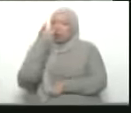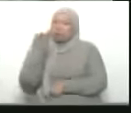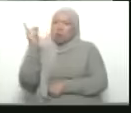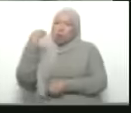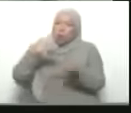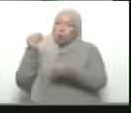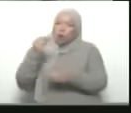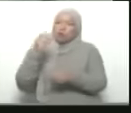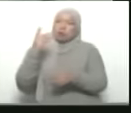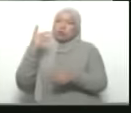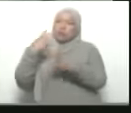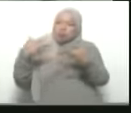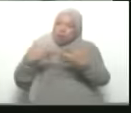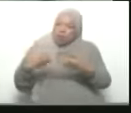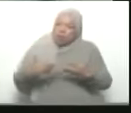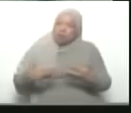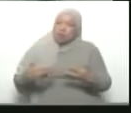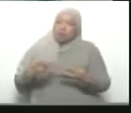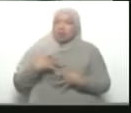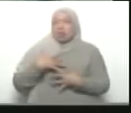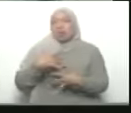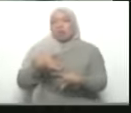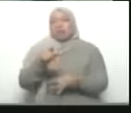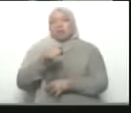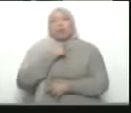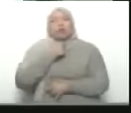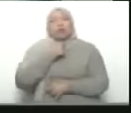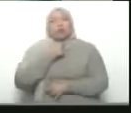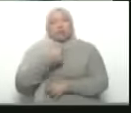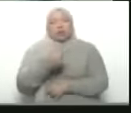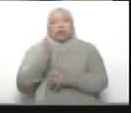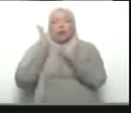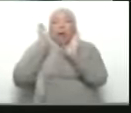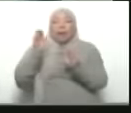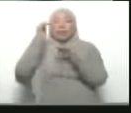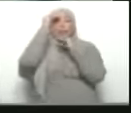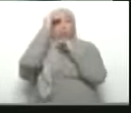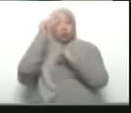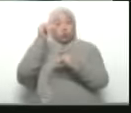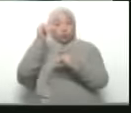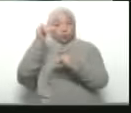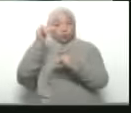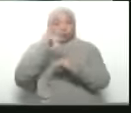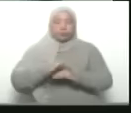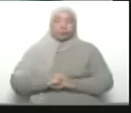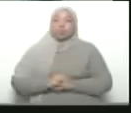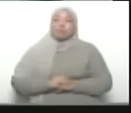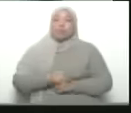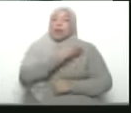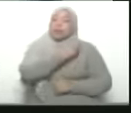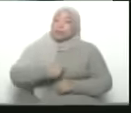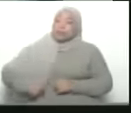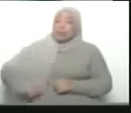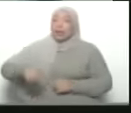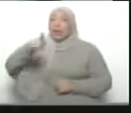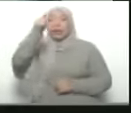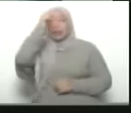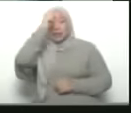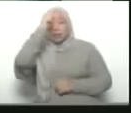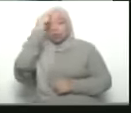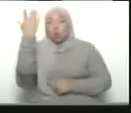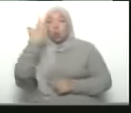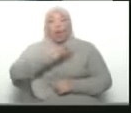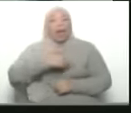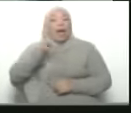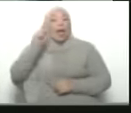¿tienes ahí algo? sí, vamos a leerla el presidente turco muy interesante esa noticia atención ampliemos el presidente turco anunció que su gobierno prepara el